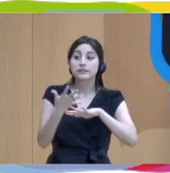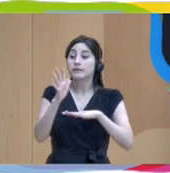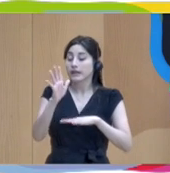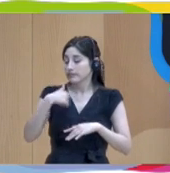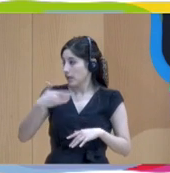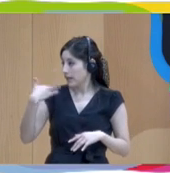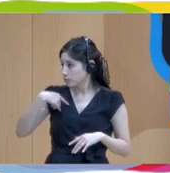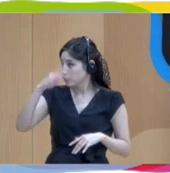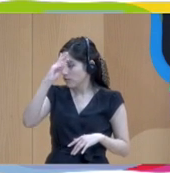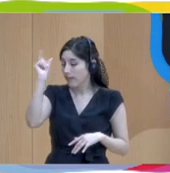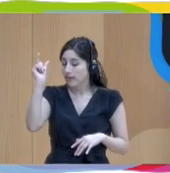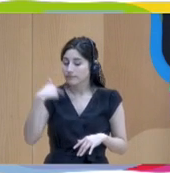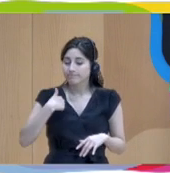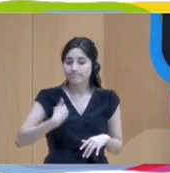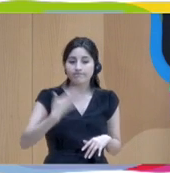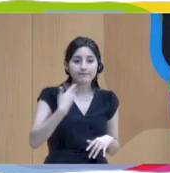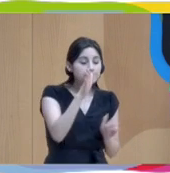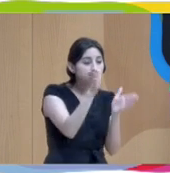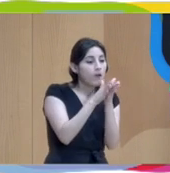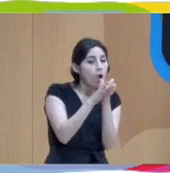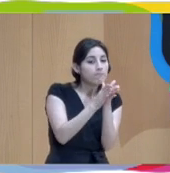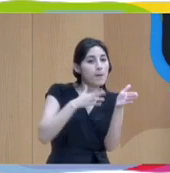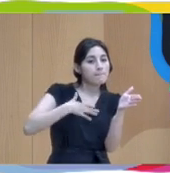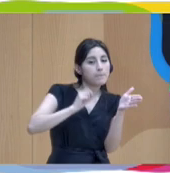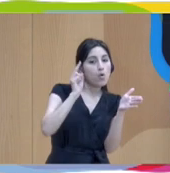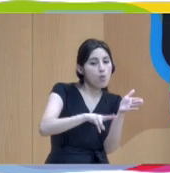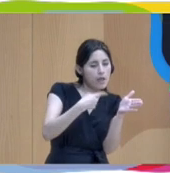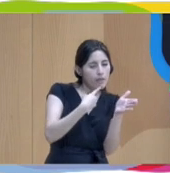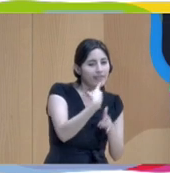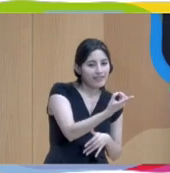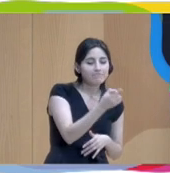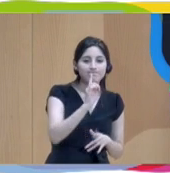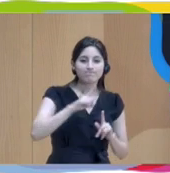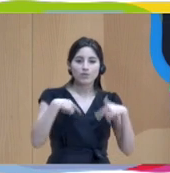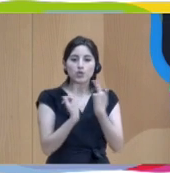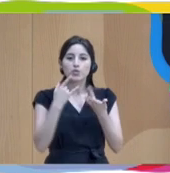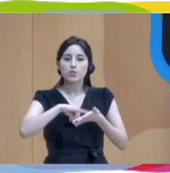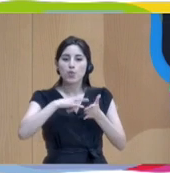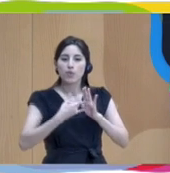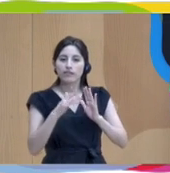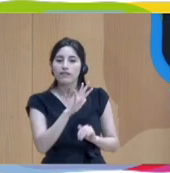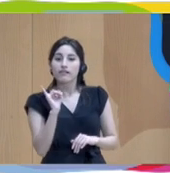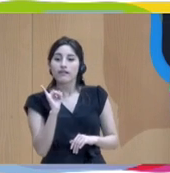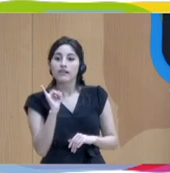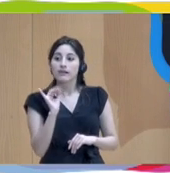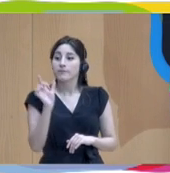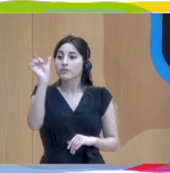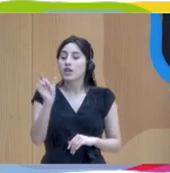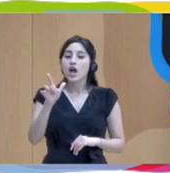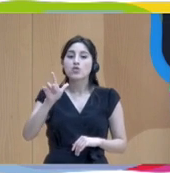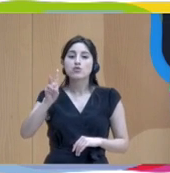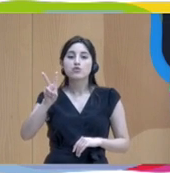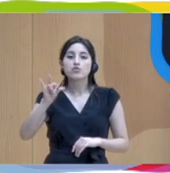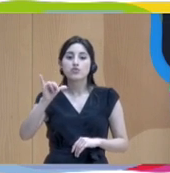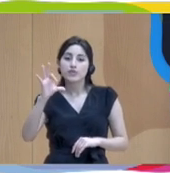olvidado y le comentaba al colega portugués, tenemos un proyecto que el otro día Luis lo comentaba, el proyecto